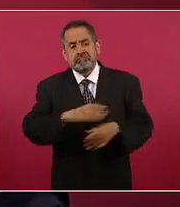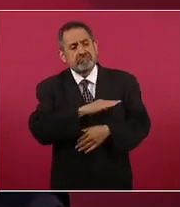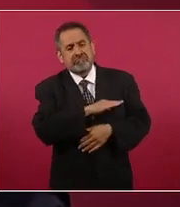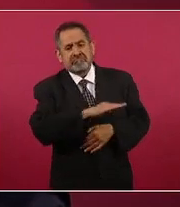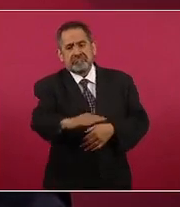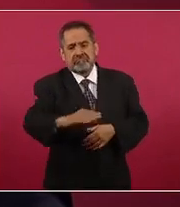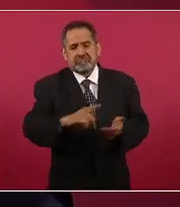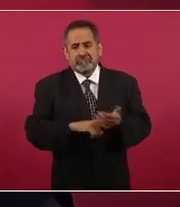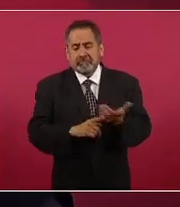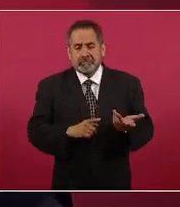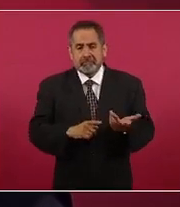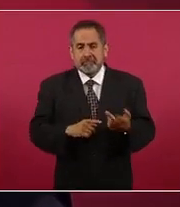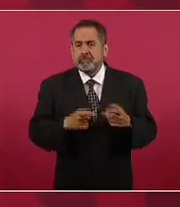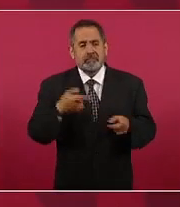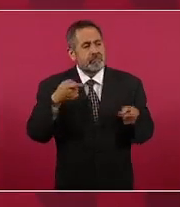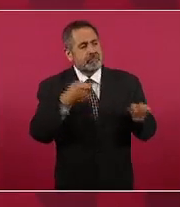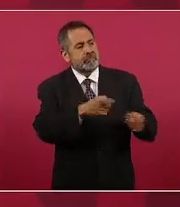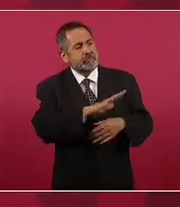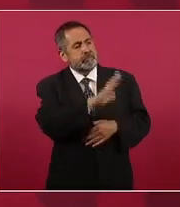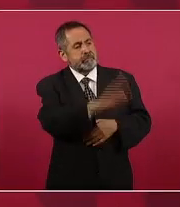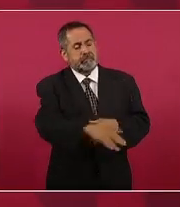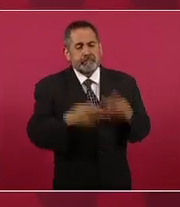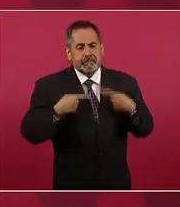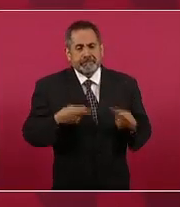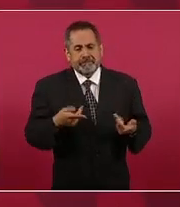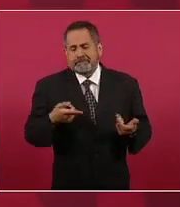a un periodista opositor